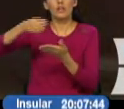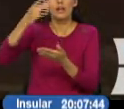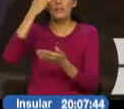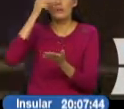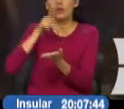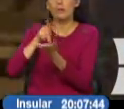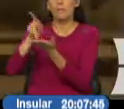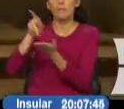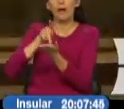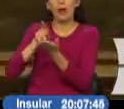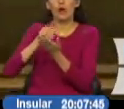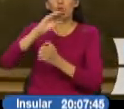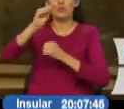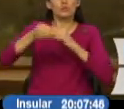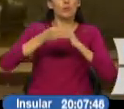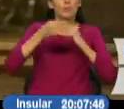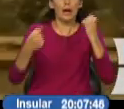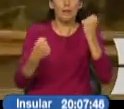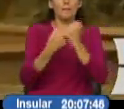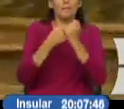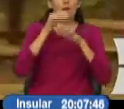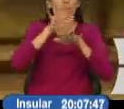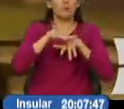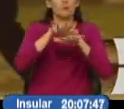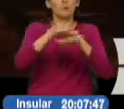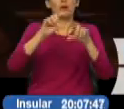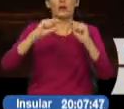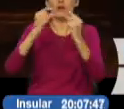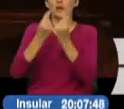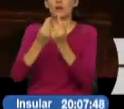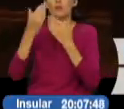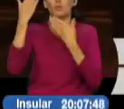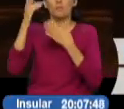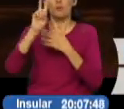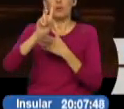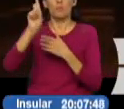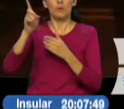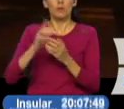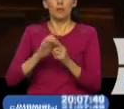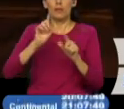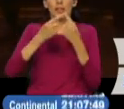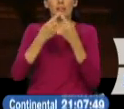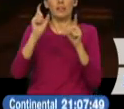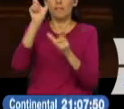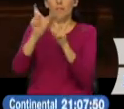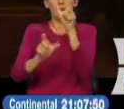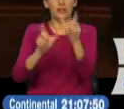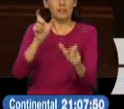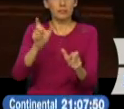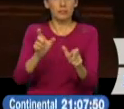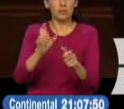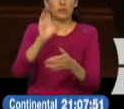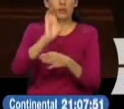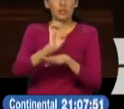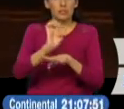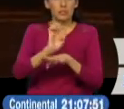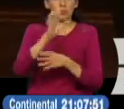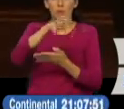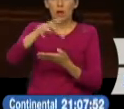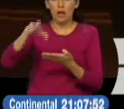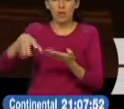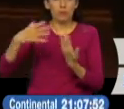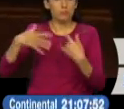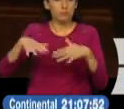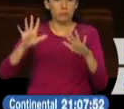para que se sumen a las protestas organizadas por el movimiento Creo. Eran ciudadanos de diferentes partes del país, de varias ciudades